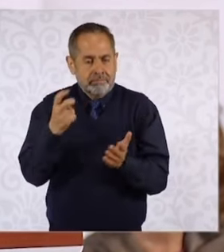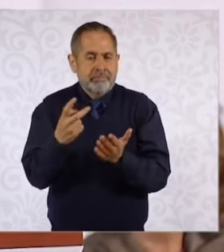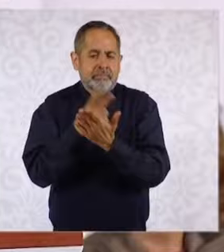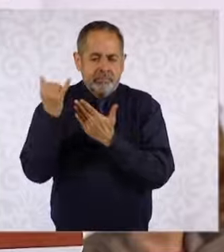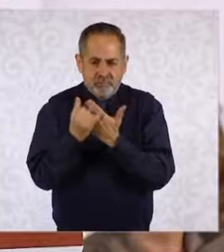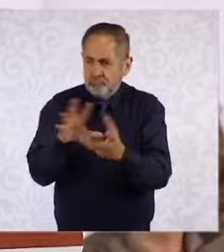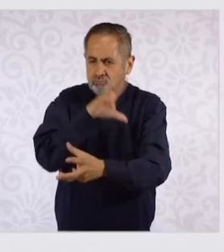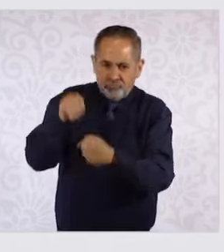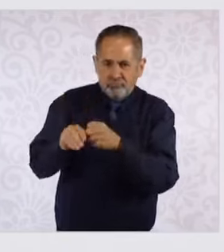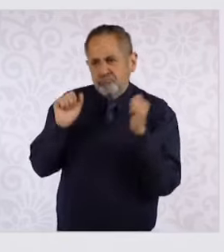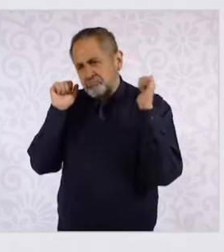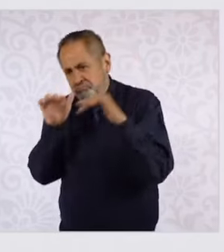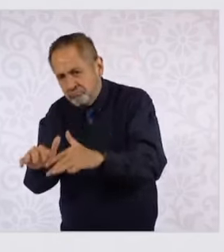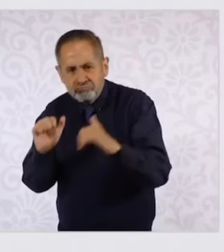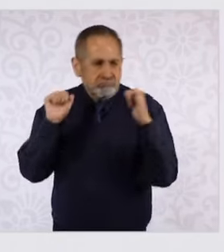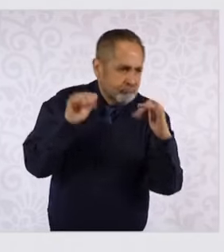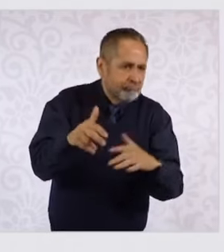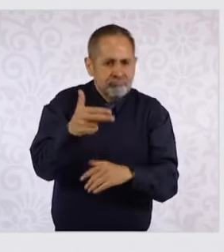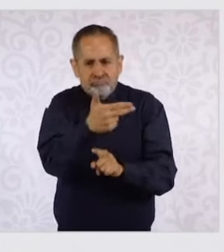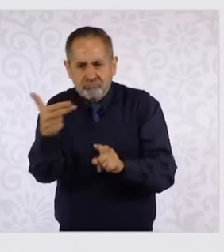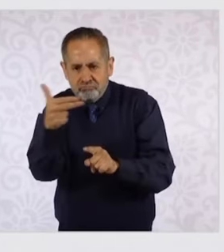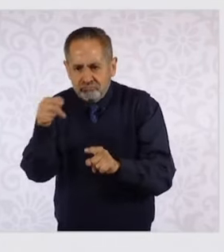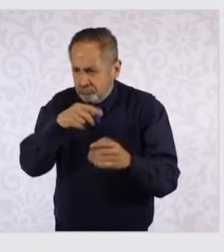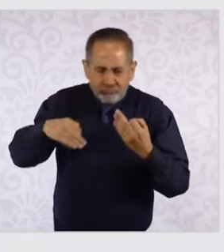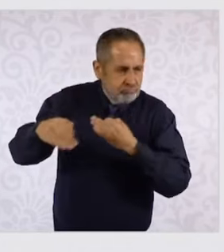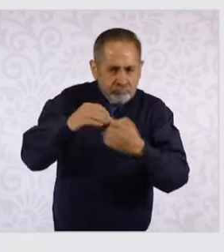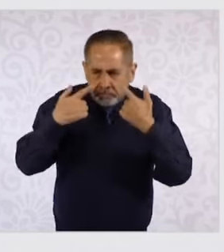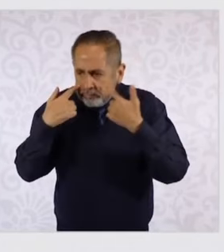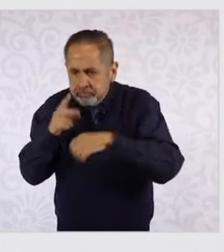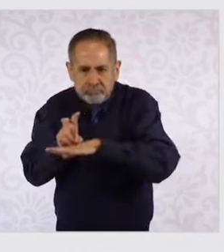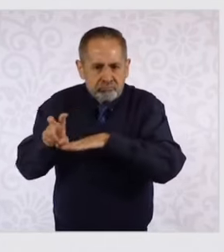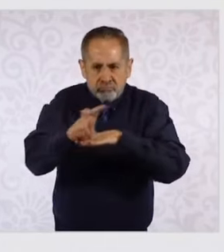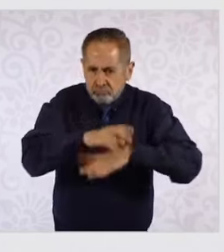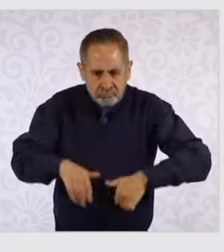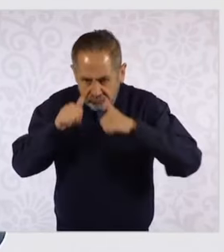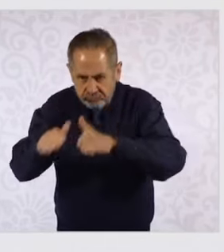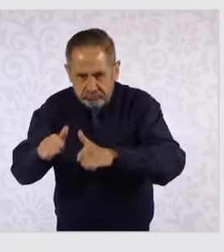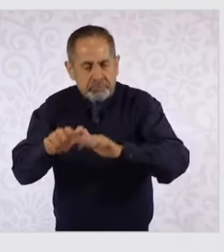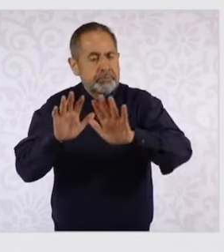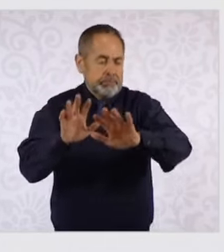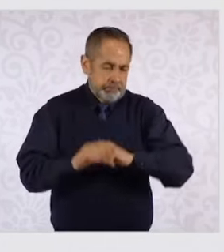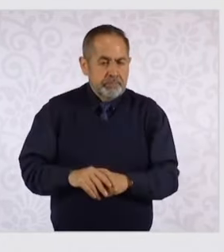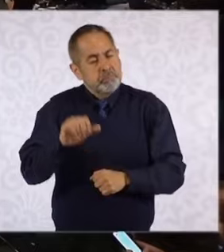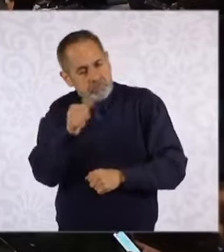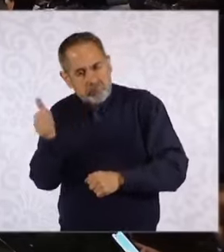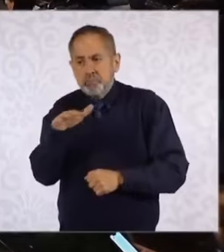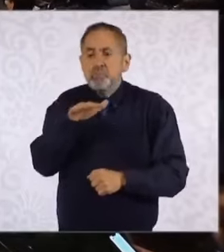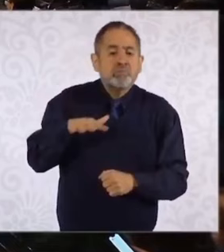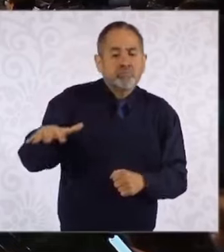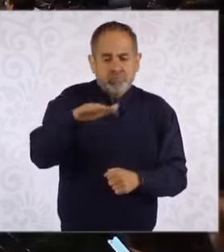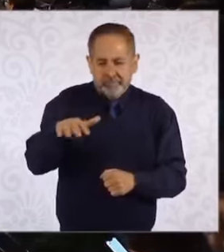integral. Y darle el seguimiento para que opere al máximo. Por otro lado, en toda la zona